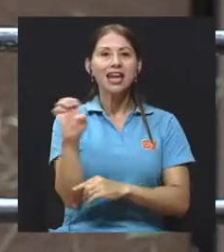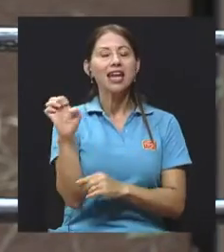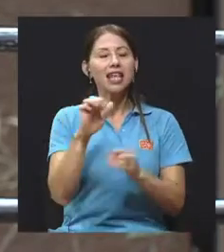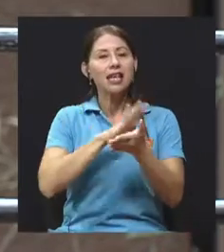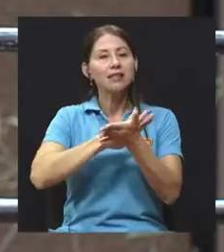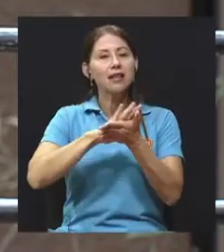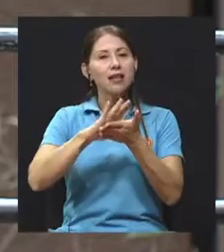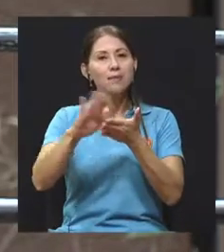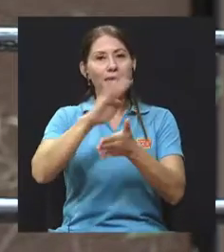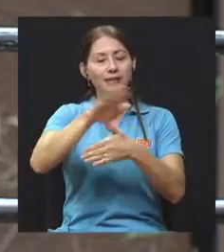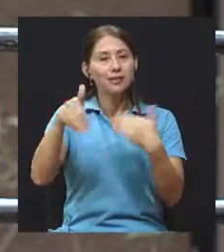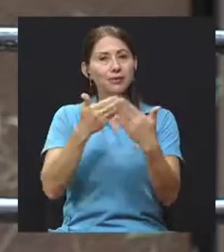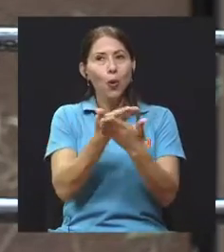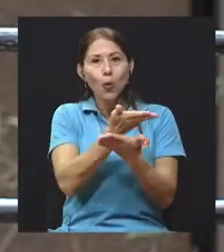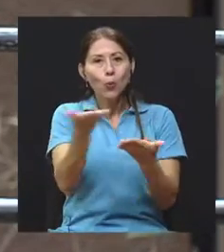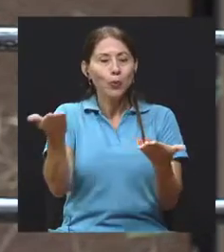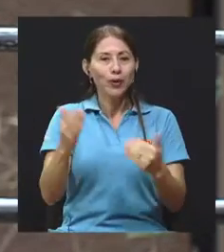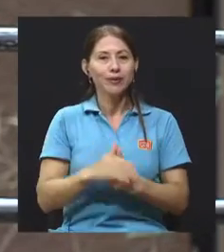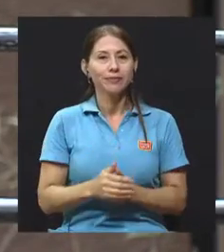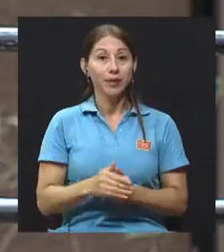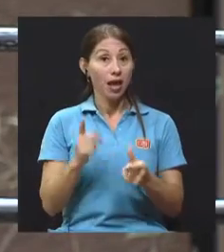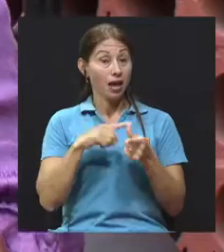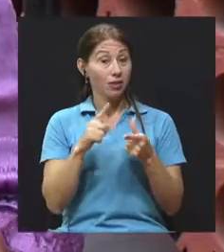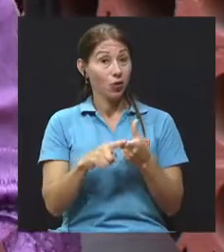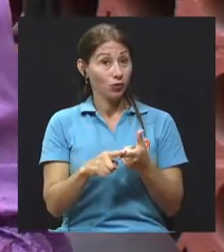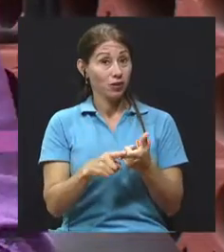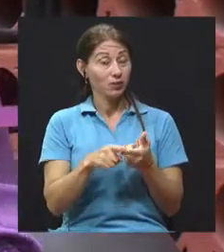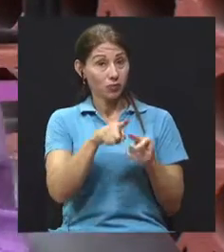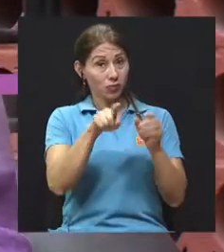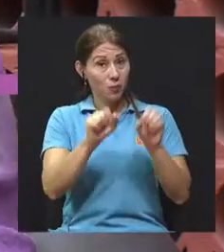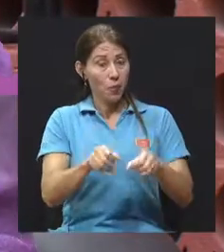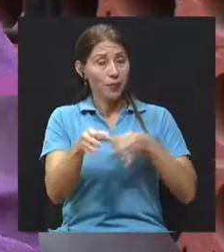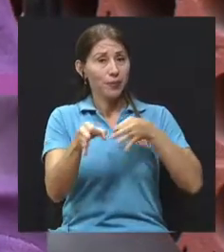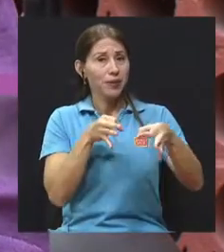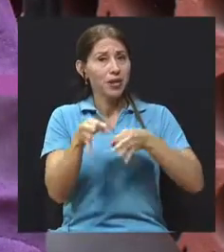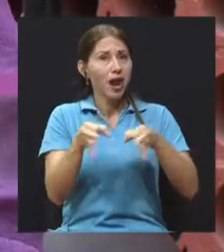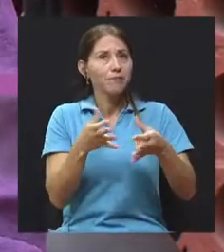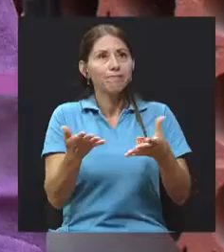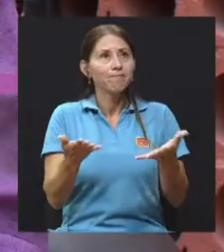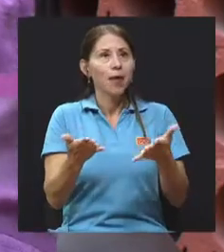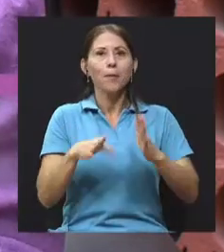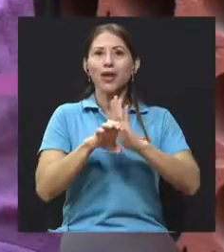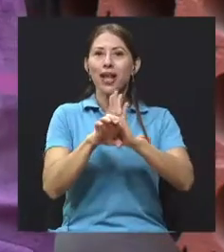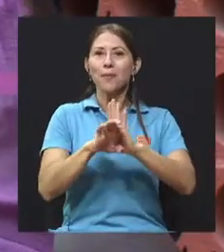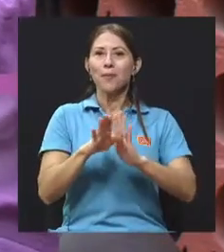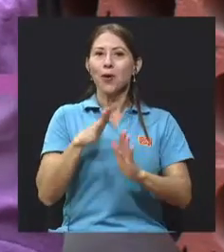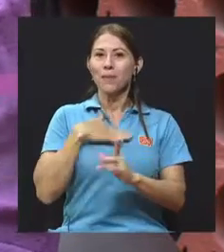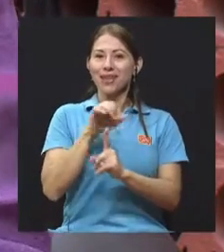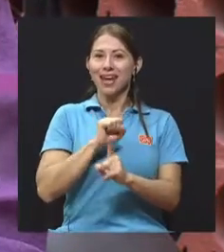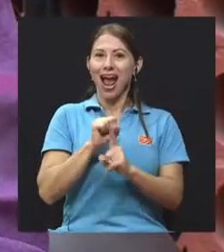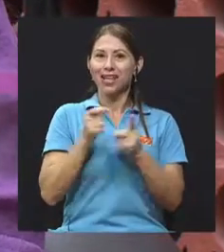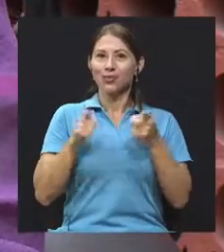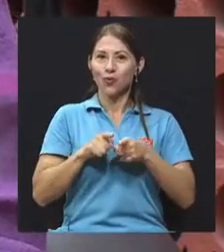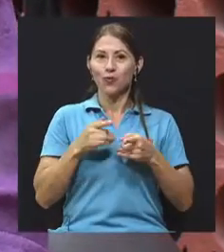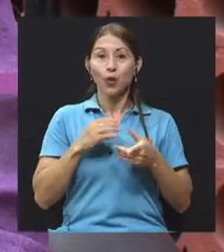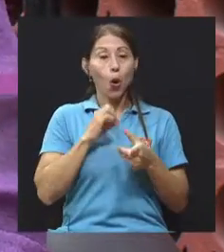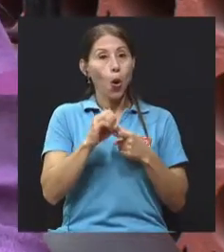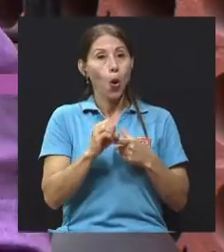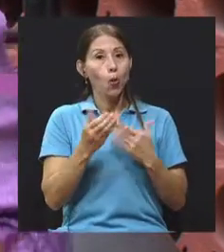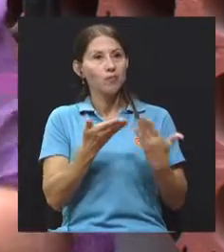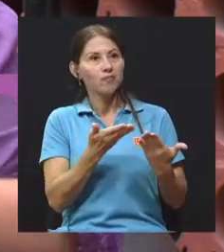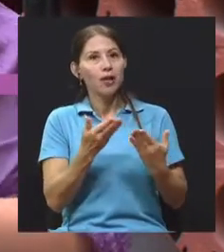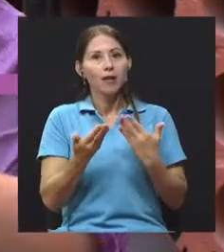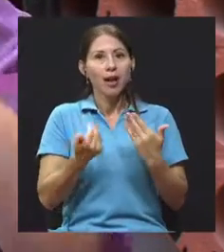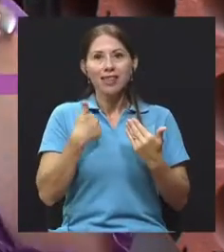limpias y todo lo demás. Entonces sería oportuno que nos explique, don Luis, cómo empezar, por ejemplo en mi caso, o Saúl, para tener ya